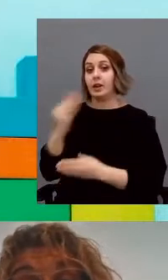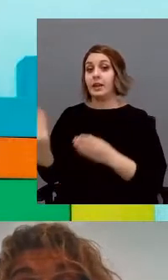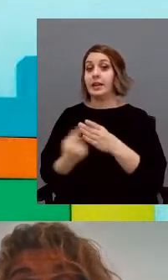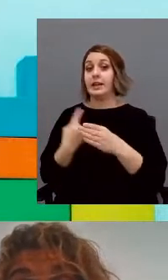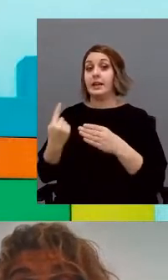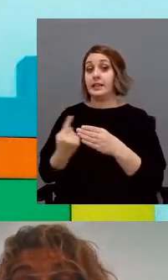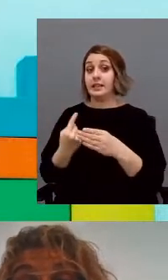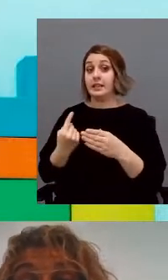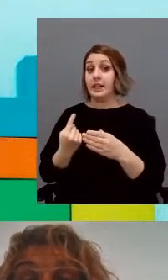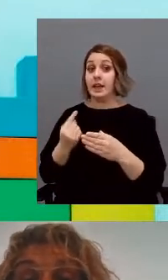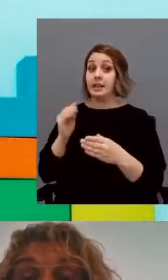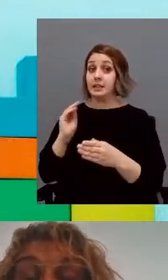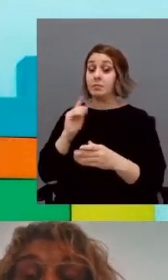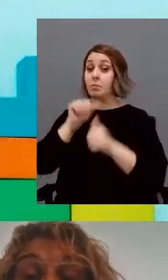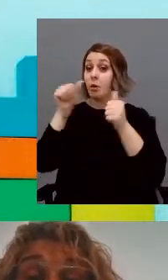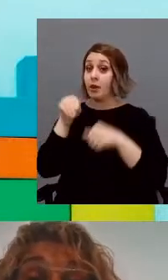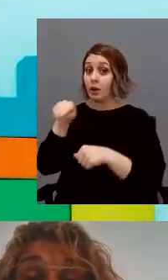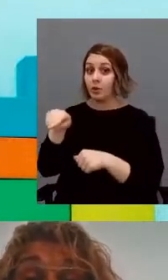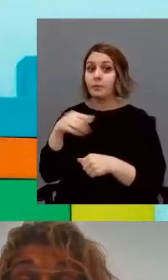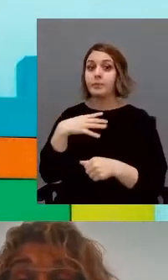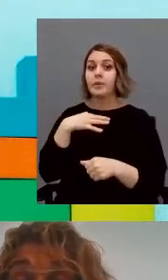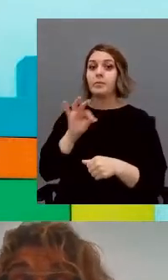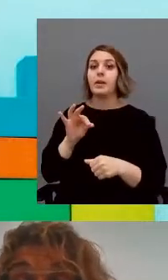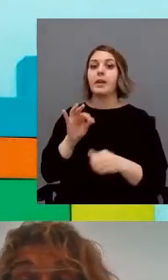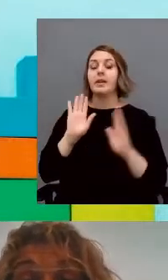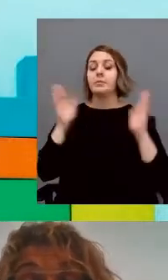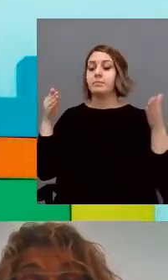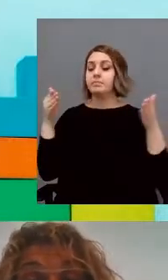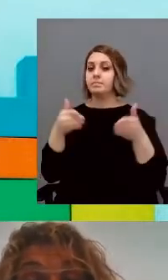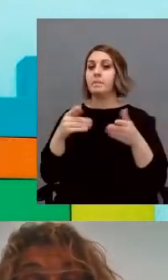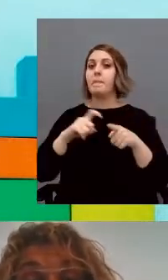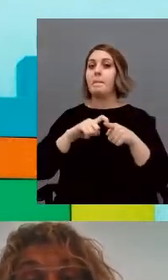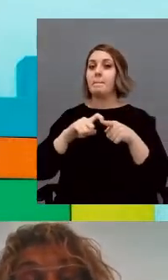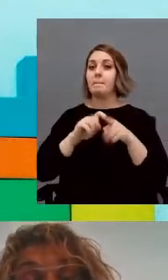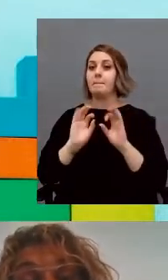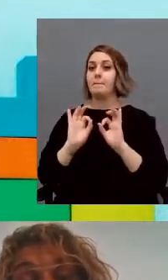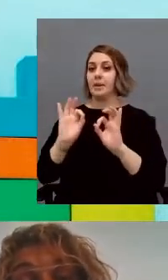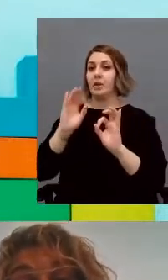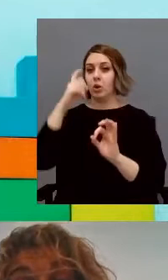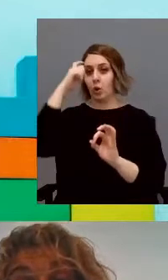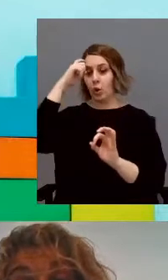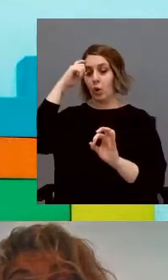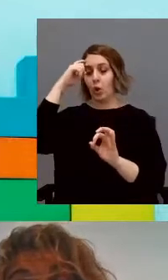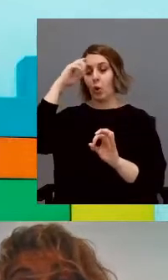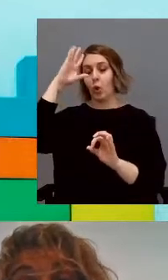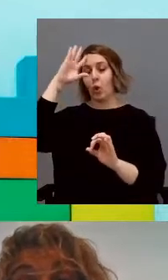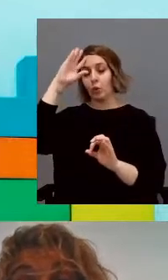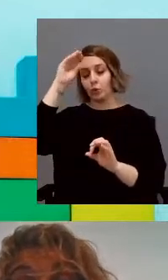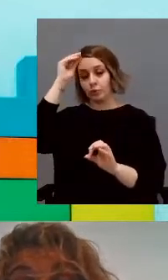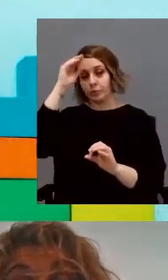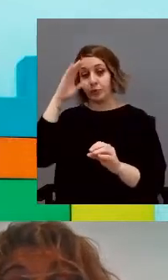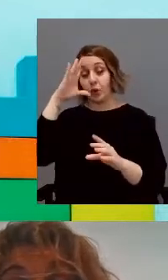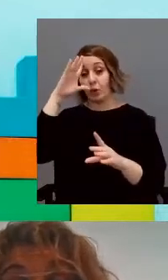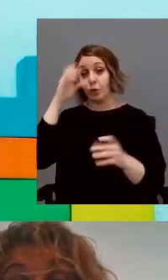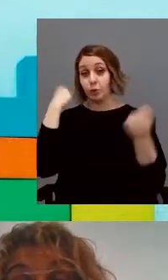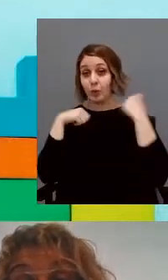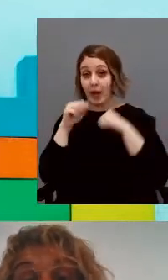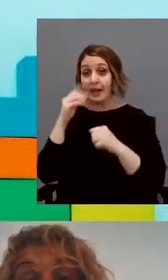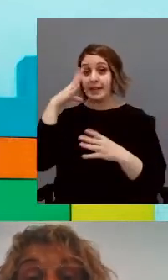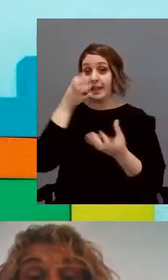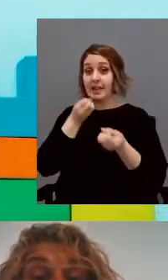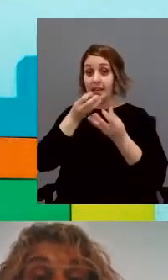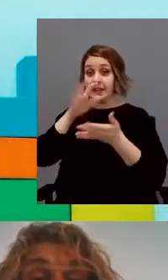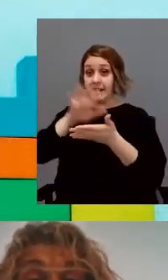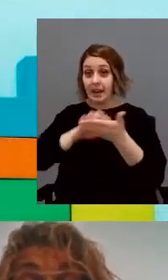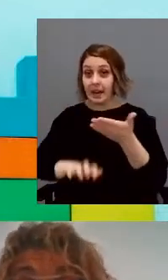sobre todo, la necesidad del análisis de las particularidades cognitivas, conductuales y narrativas de los niños y adolescentes con TEA para